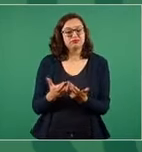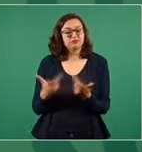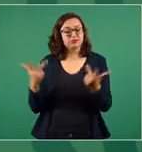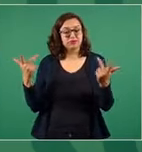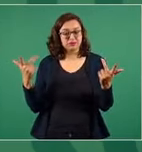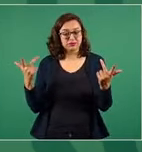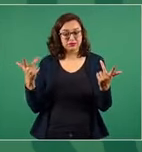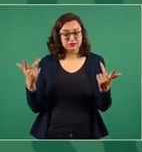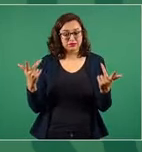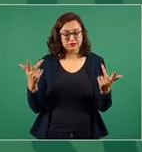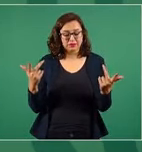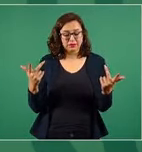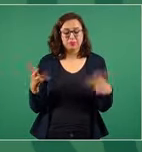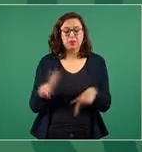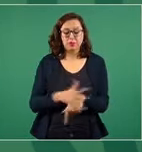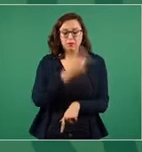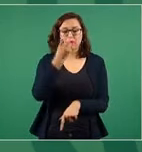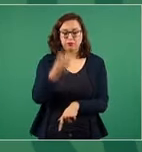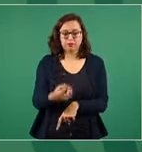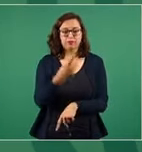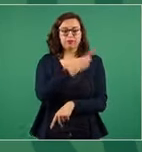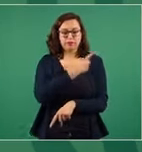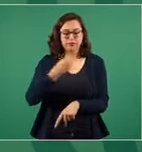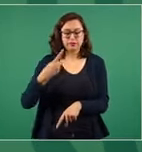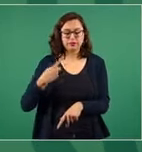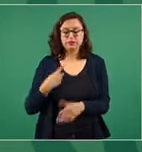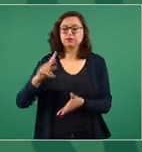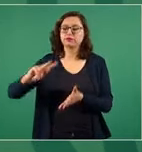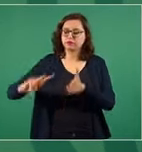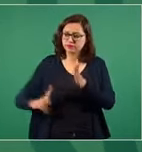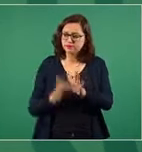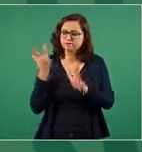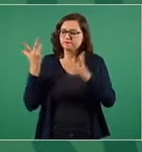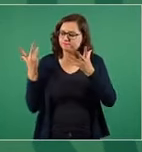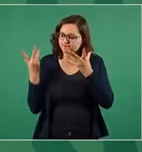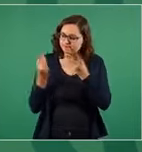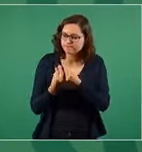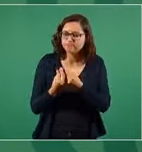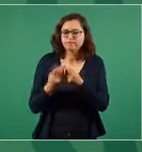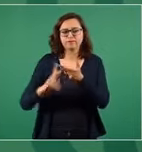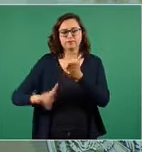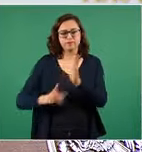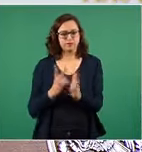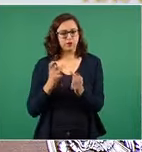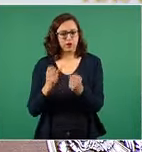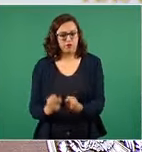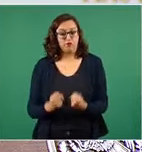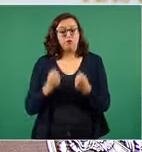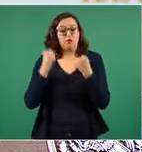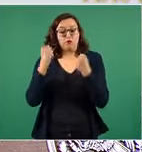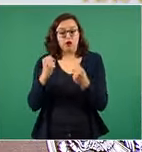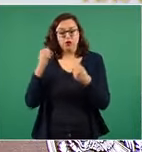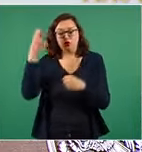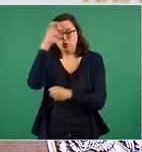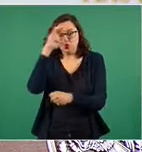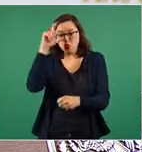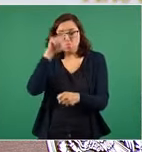Entonces, tenemos que fortalecernos en lo cultural